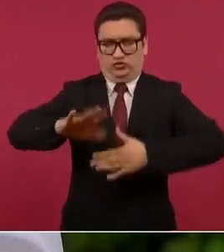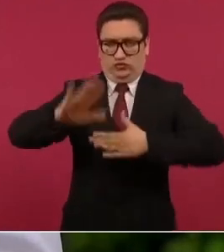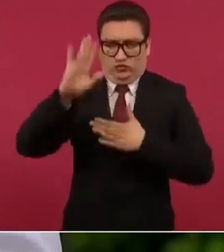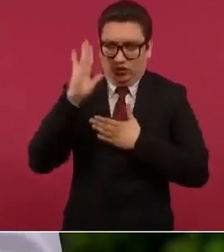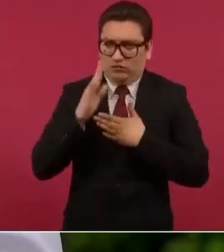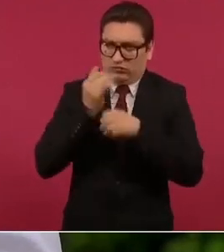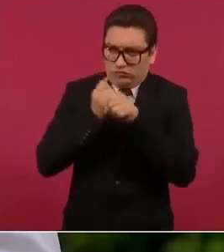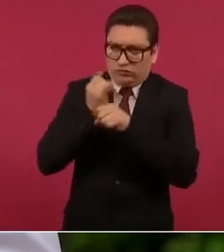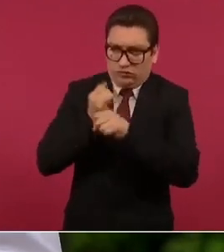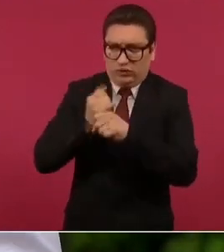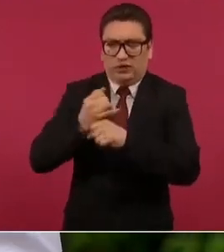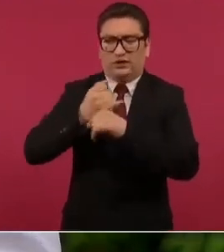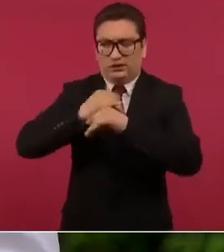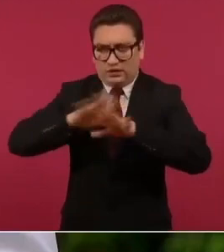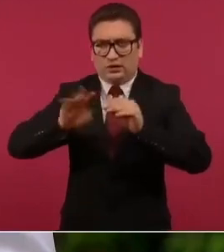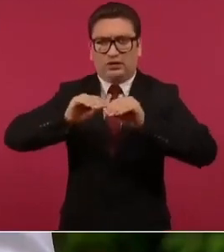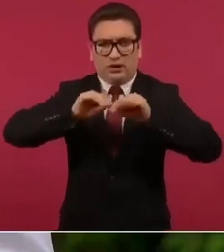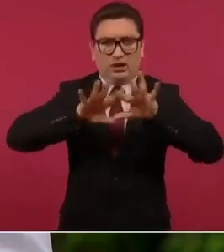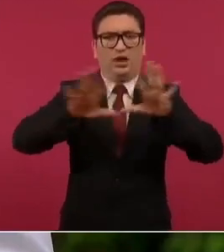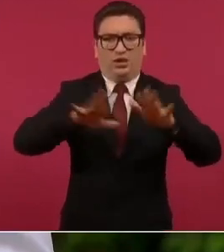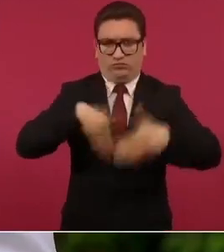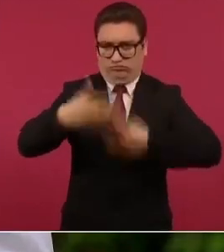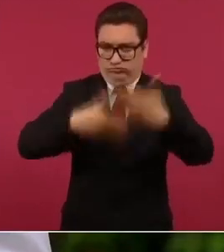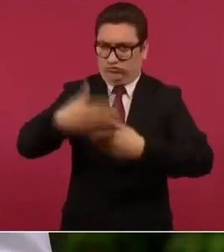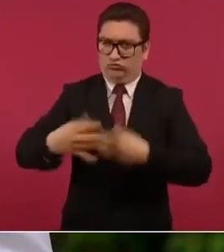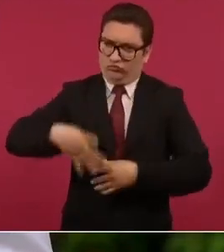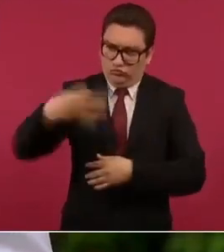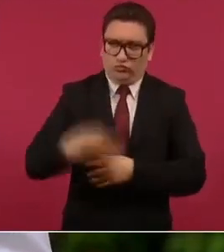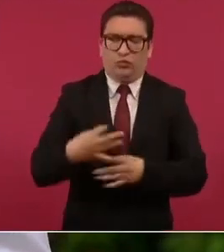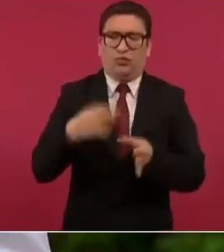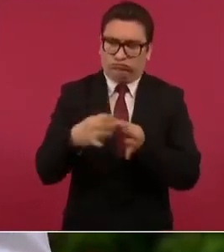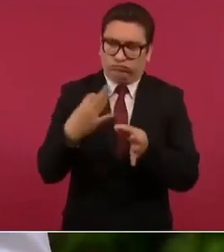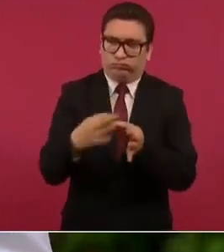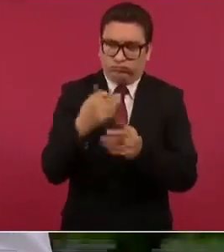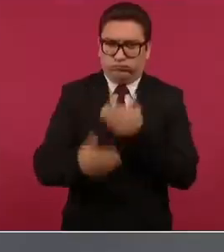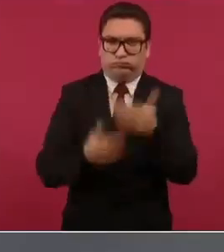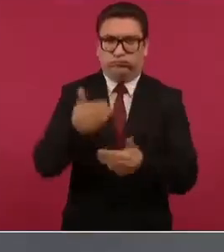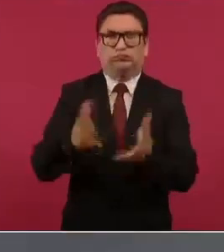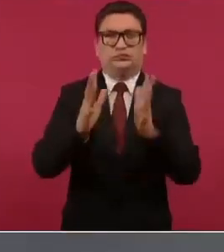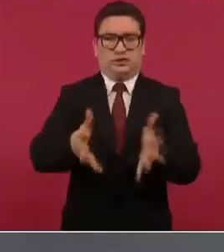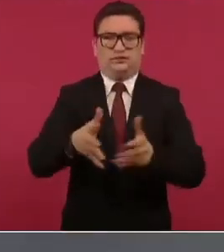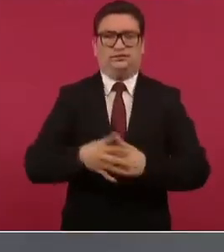esclarecer estos hechos y vamos a cumplir ya estamos avanzando